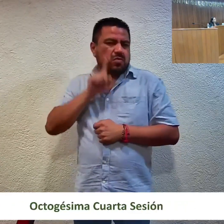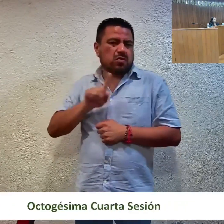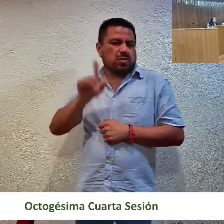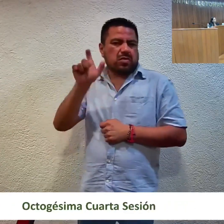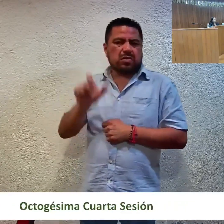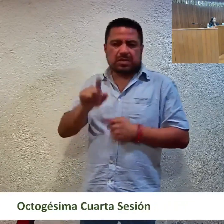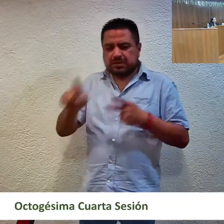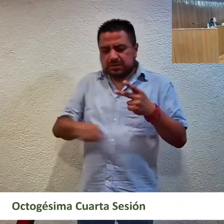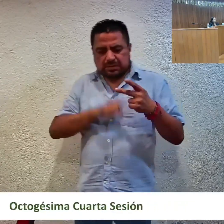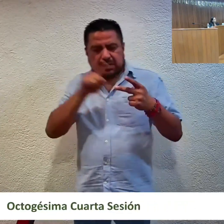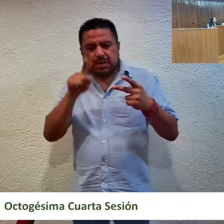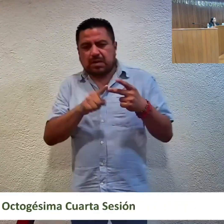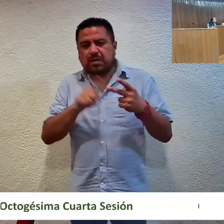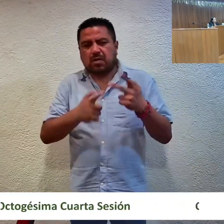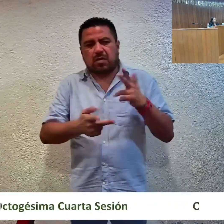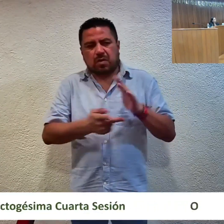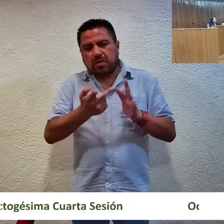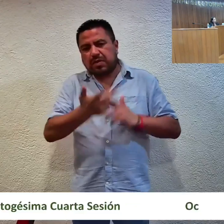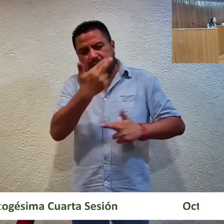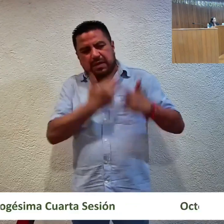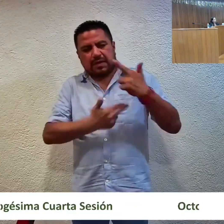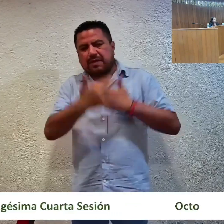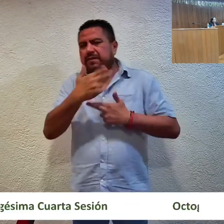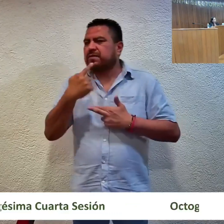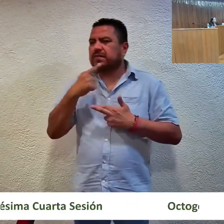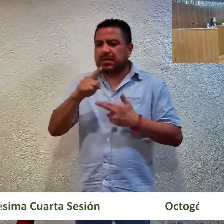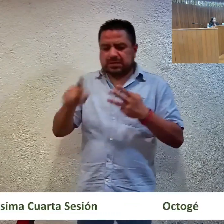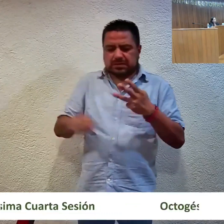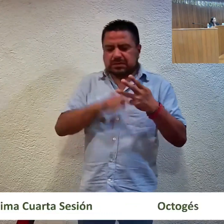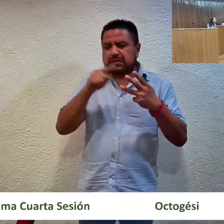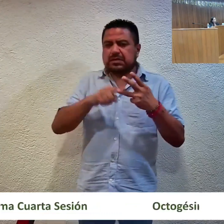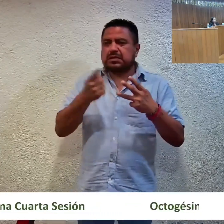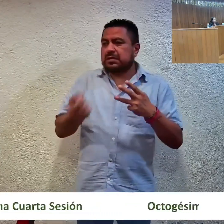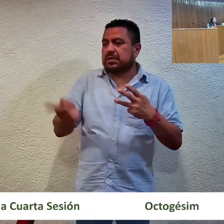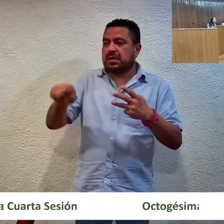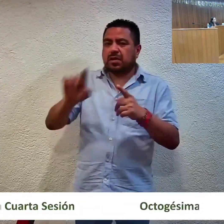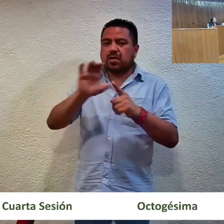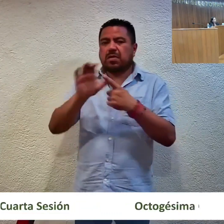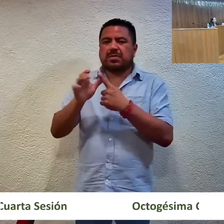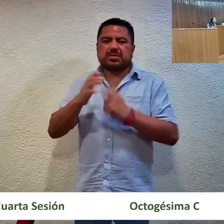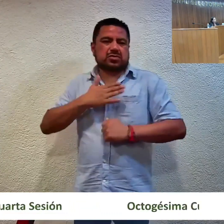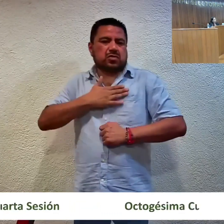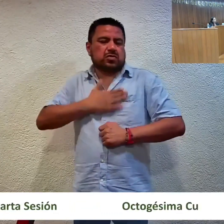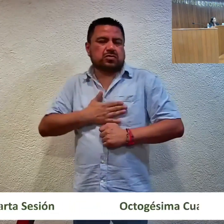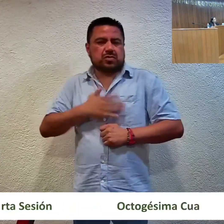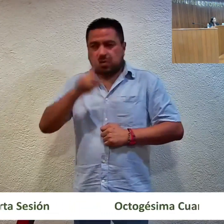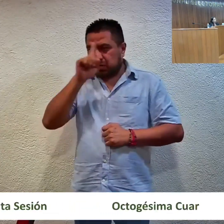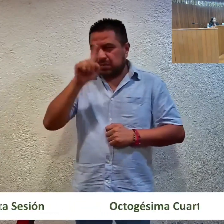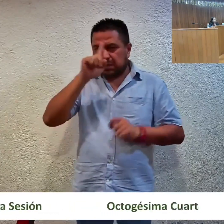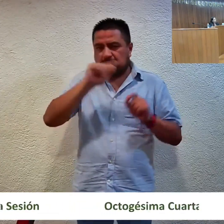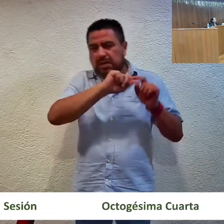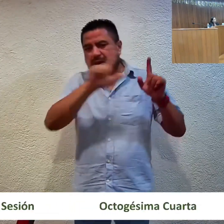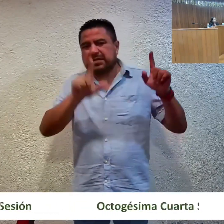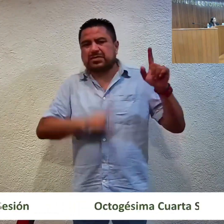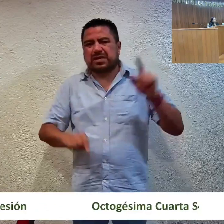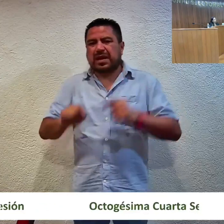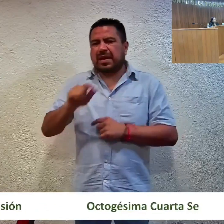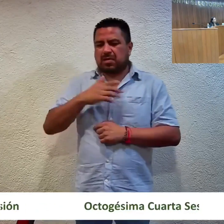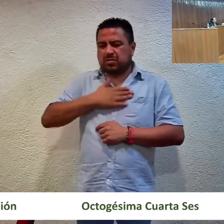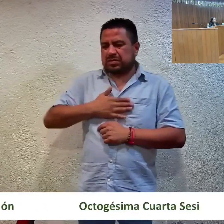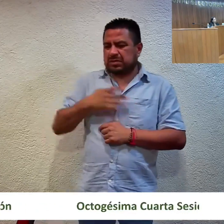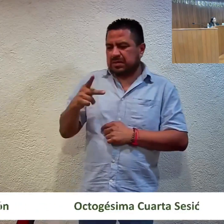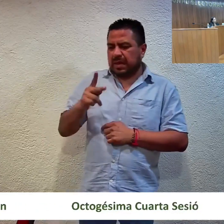Segundo, se revoca el acuerdo impugnado. Tercero, se ordena a la Comisión de Justicia del Consejo Nacional del Partido de Acción Nacional